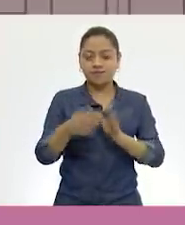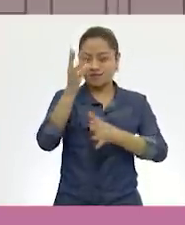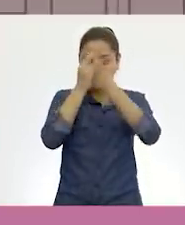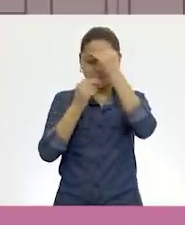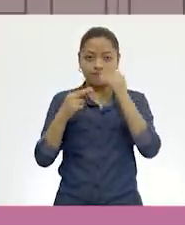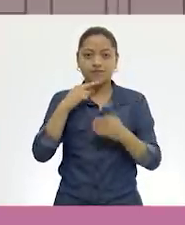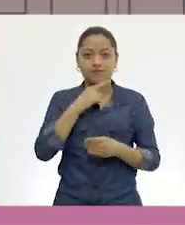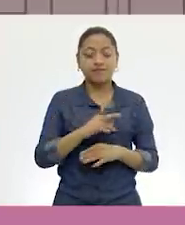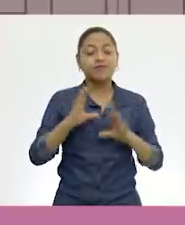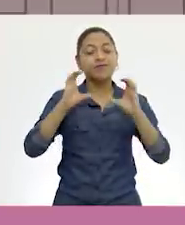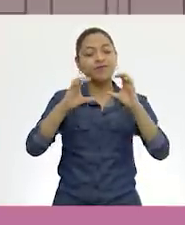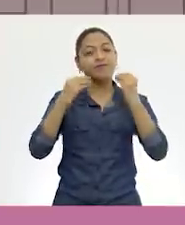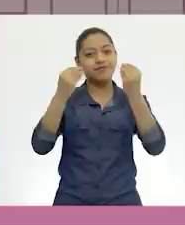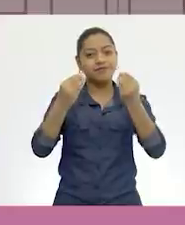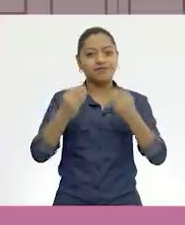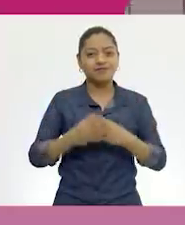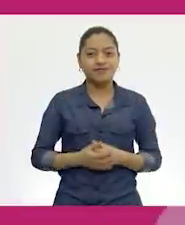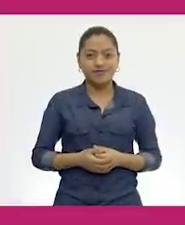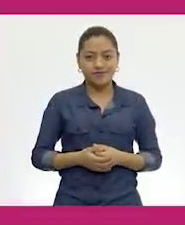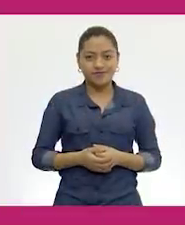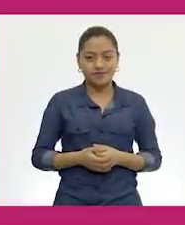Rápido. ¡Cuídense mucho!